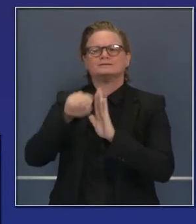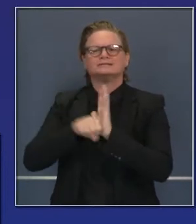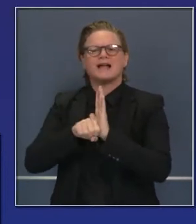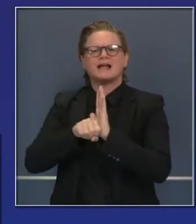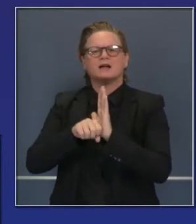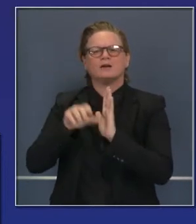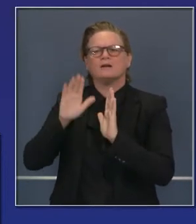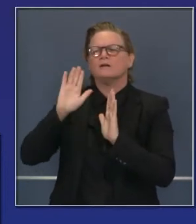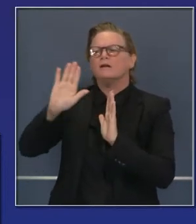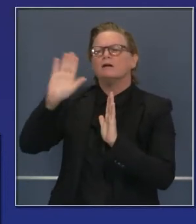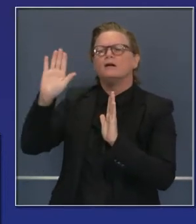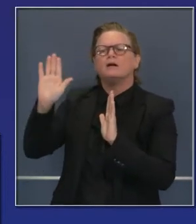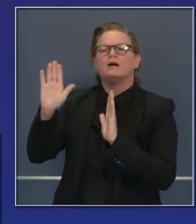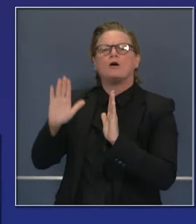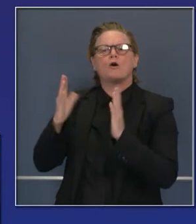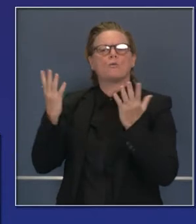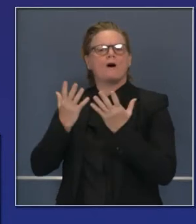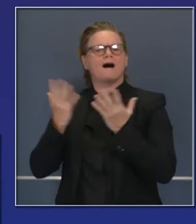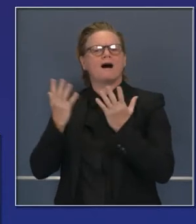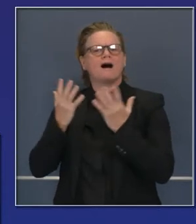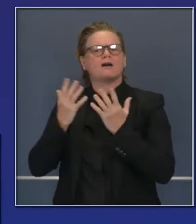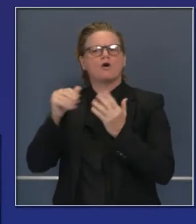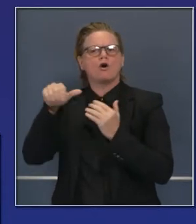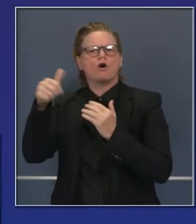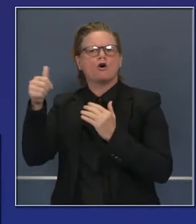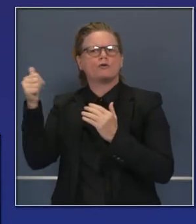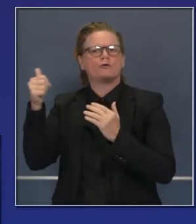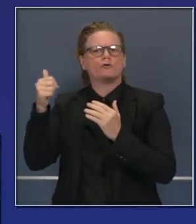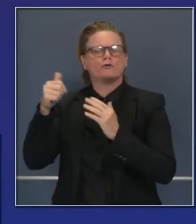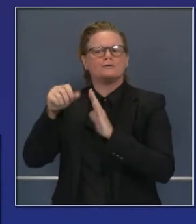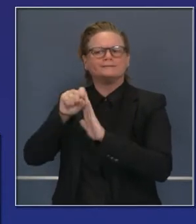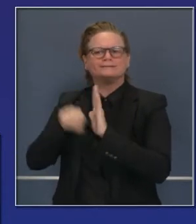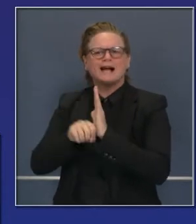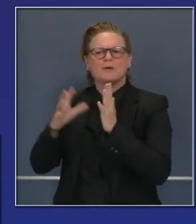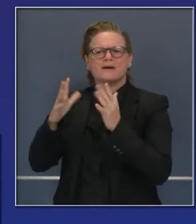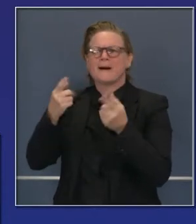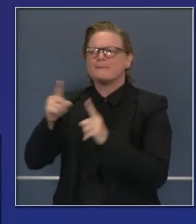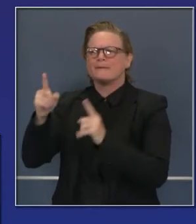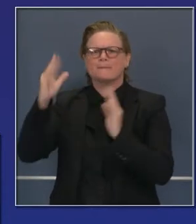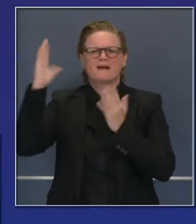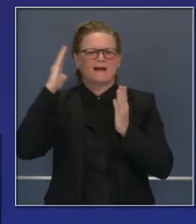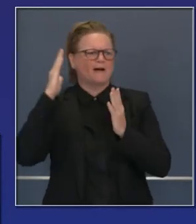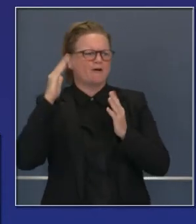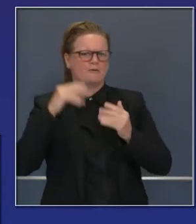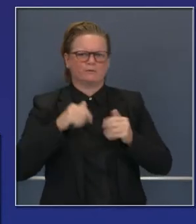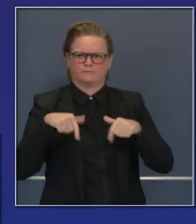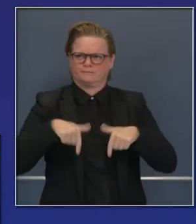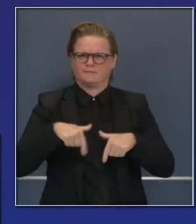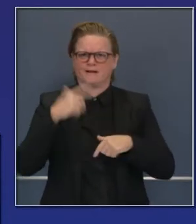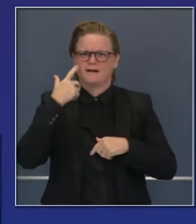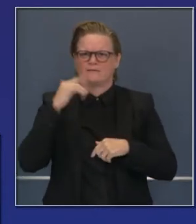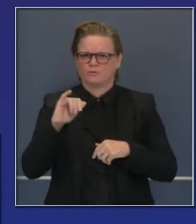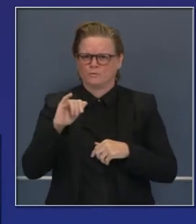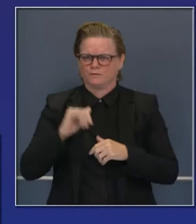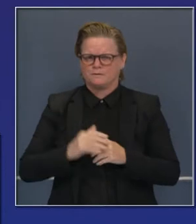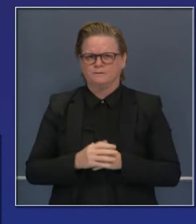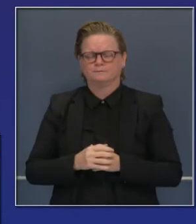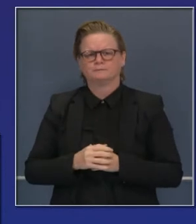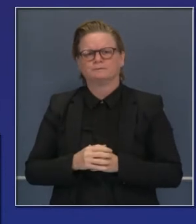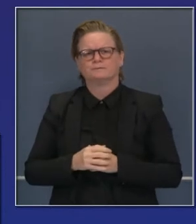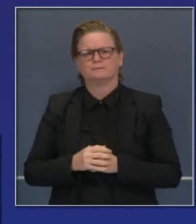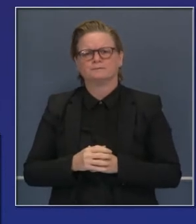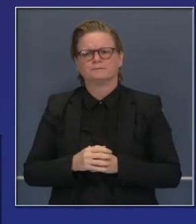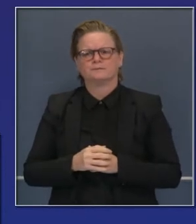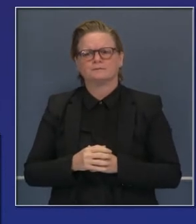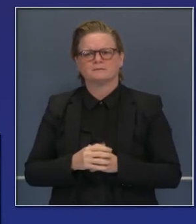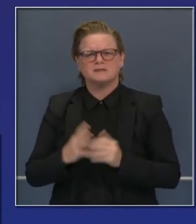personas han indagado, personas han preguntado cómo nos comparamos nosotros a otros estados en índice de